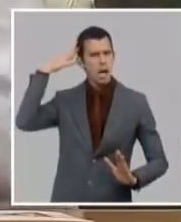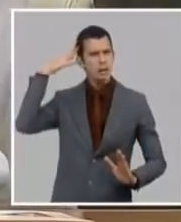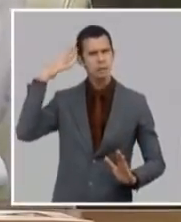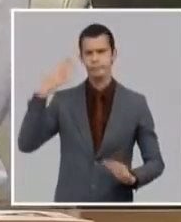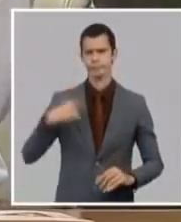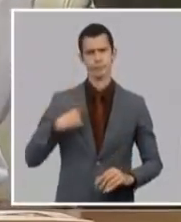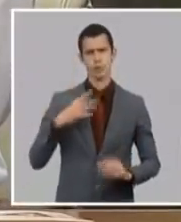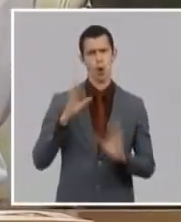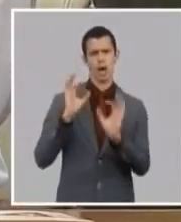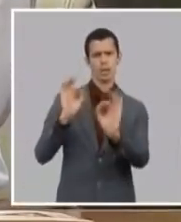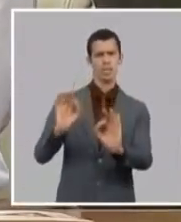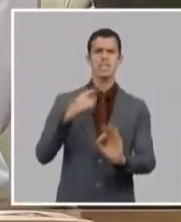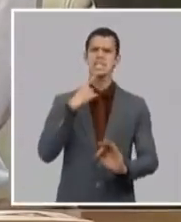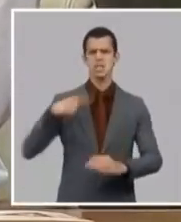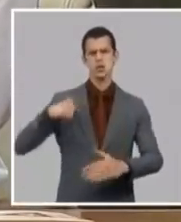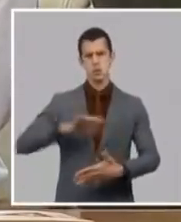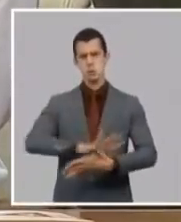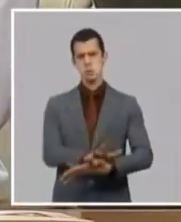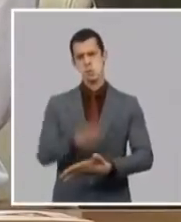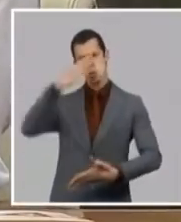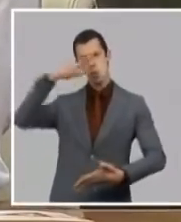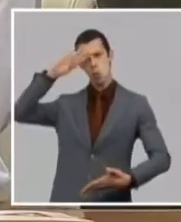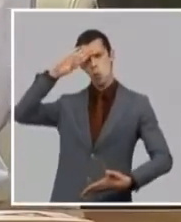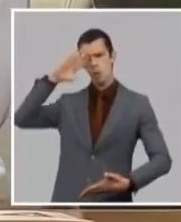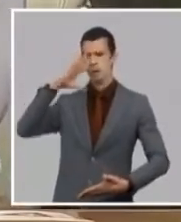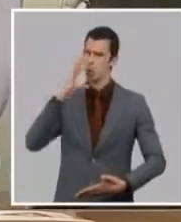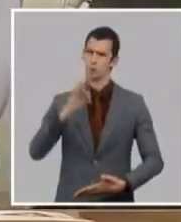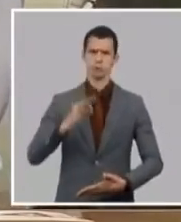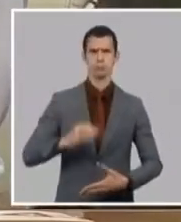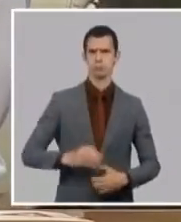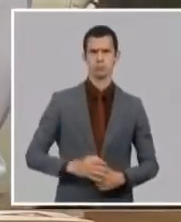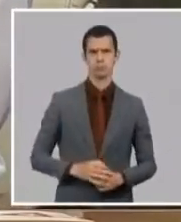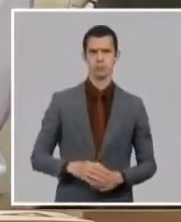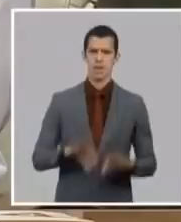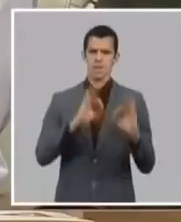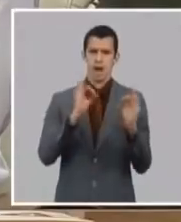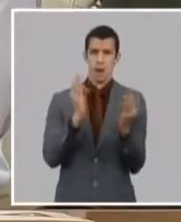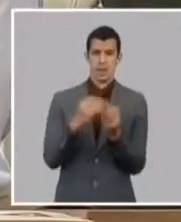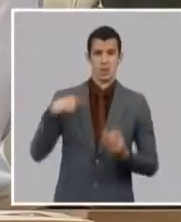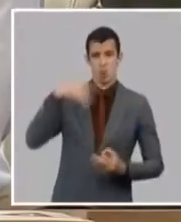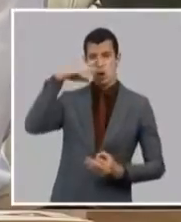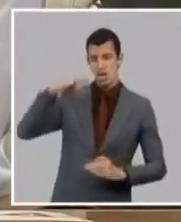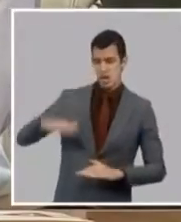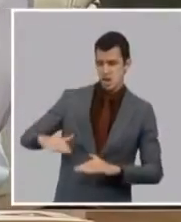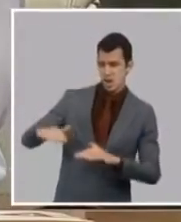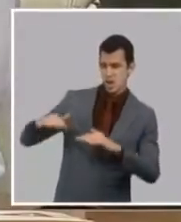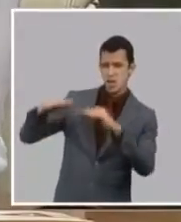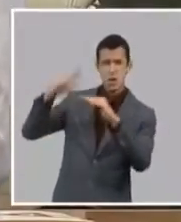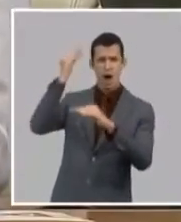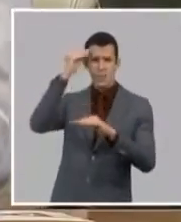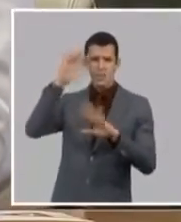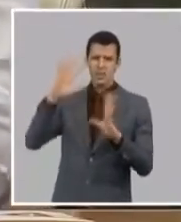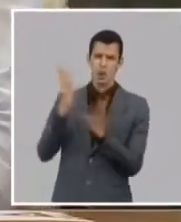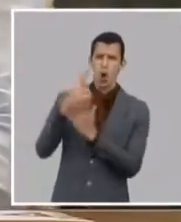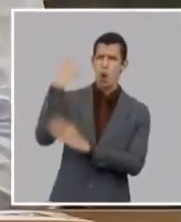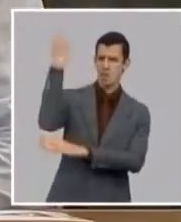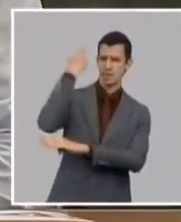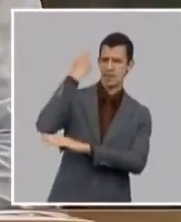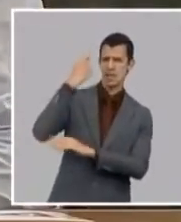me inculcó la revolución la influencia que he recibido de mis colectivos de amigos de mis compañeros de trabajo